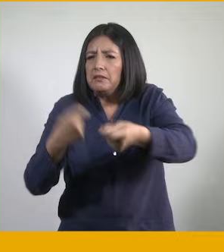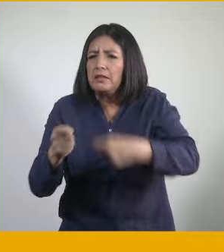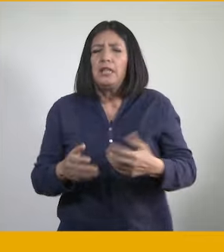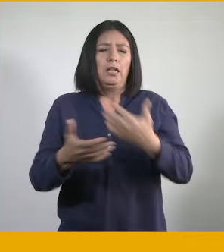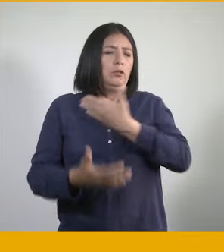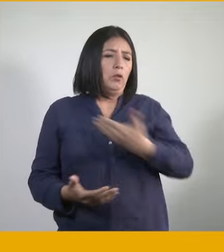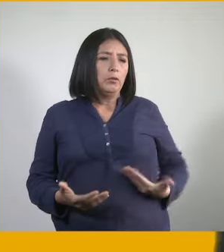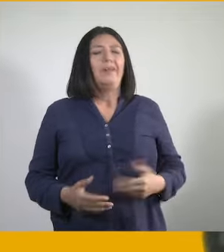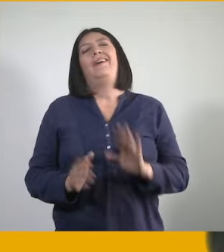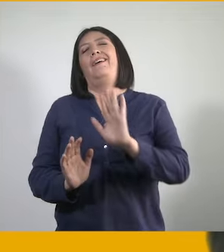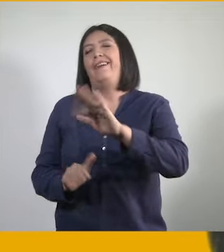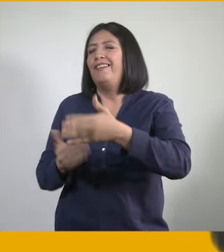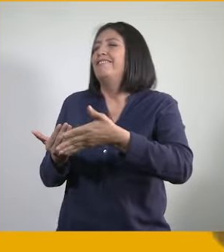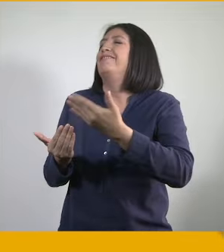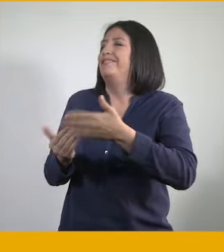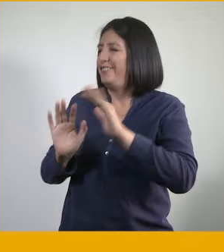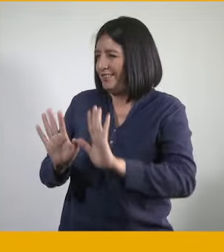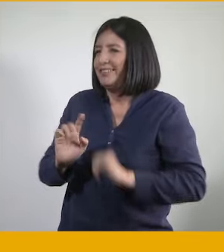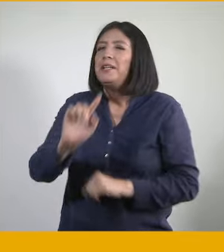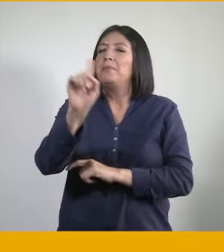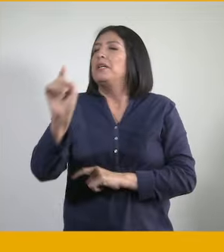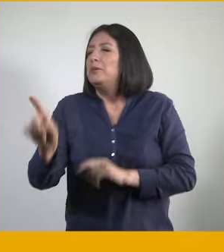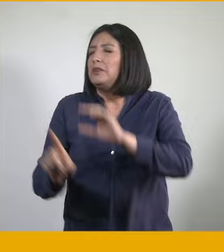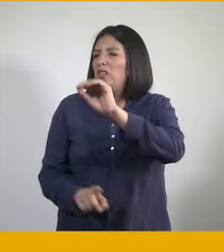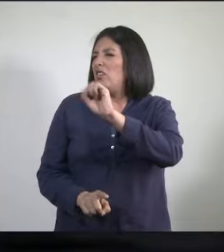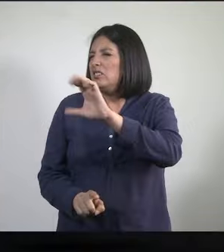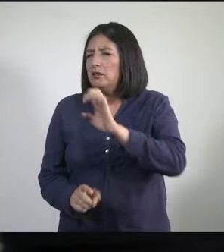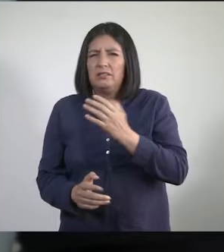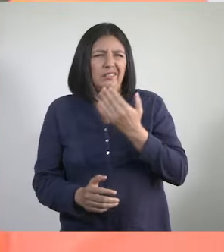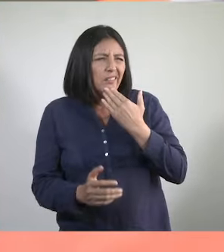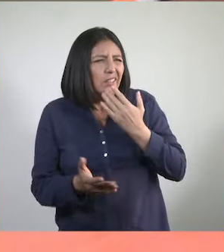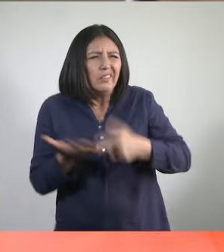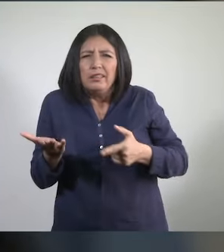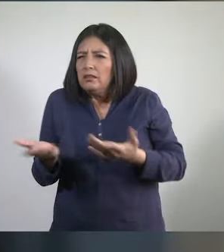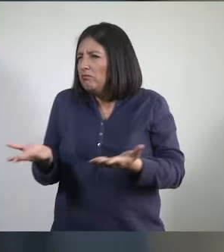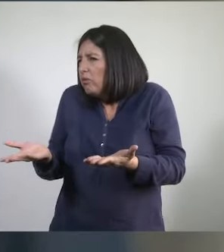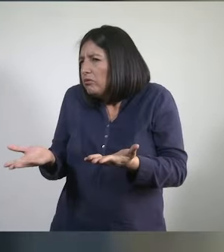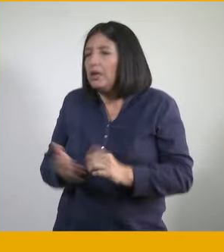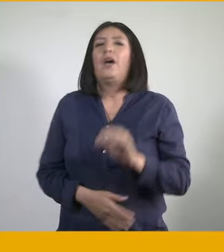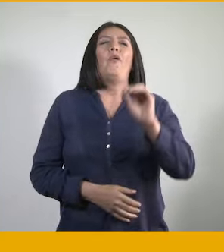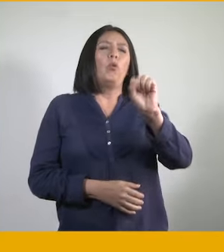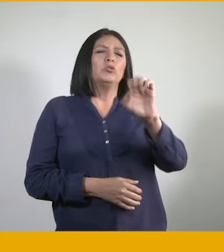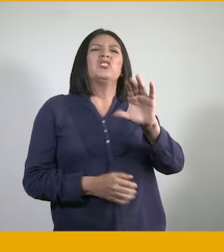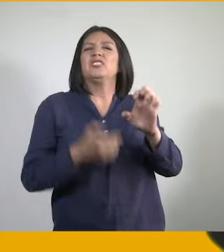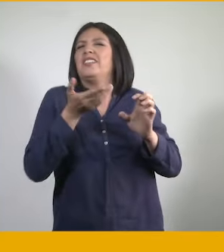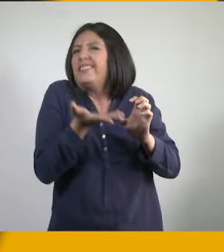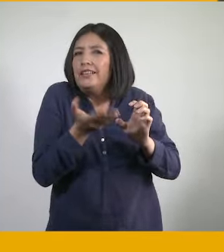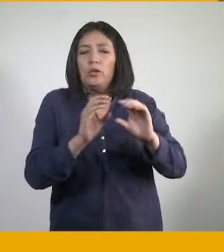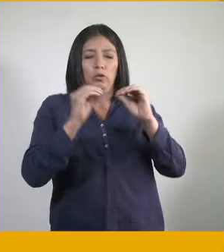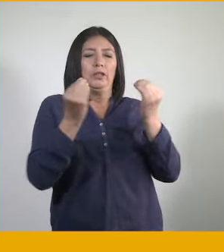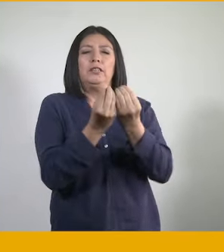Estado. ¡Ajá! ¡Fácil! Consulta al OCE. ¿Quién? ¿Qué? ¿Dónde? El OCE.